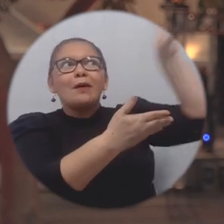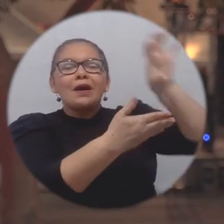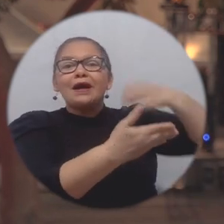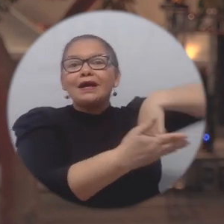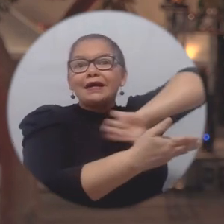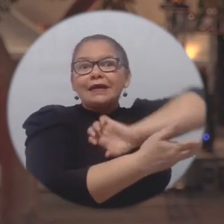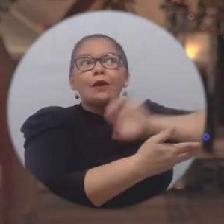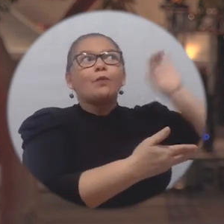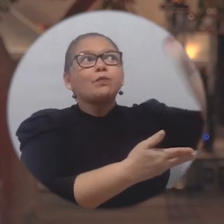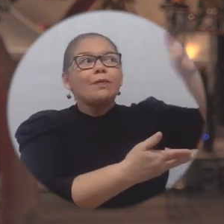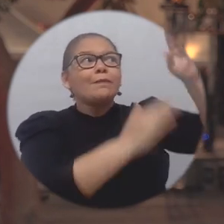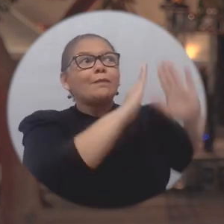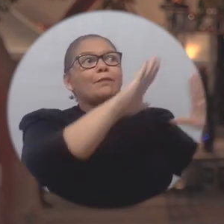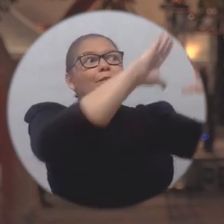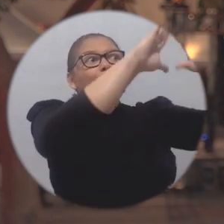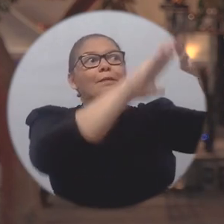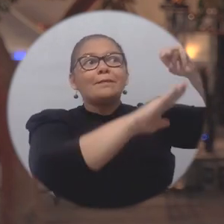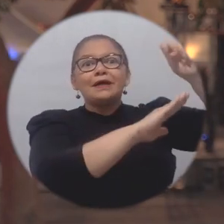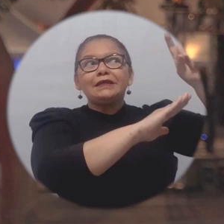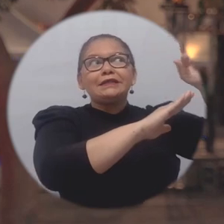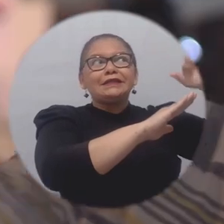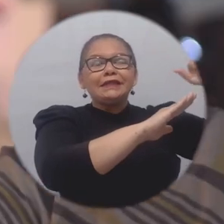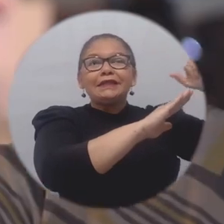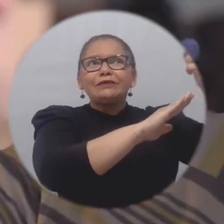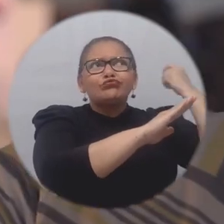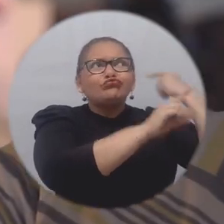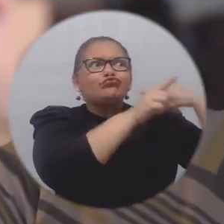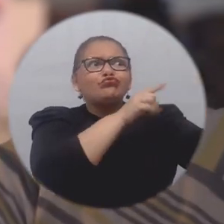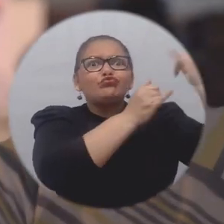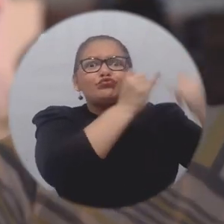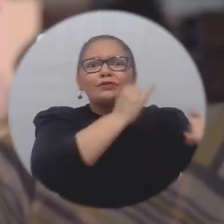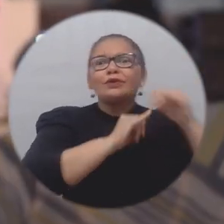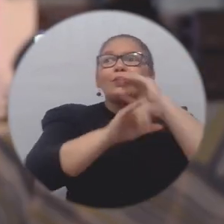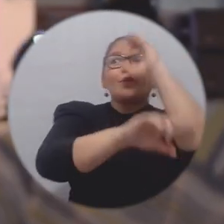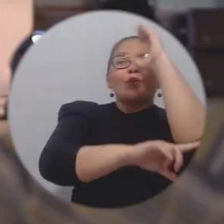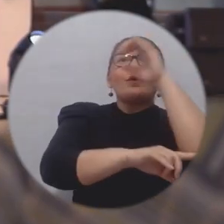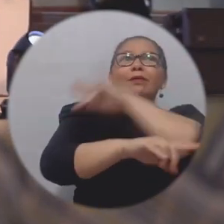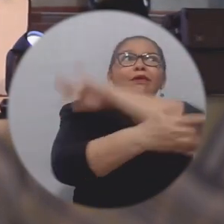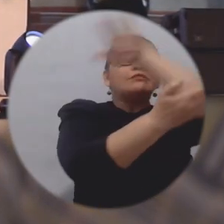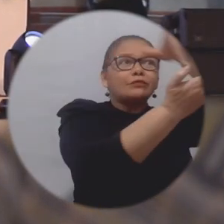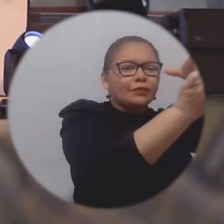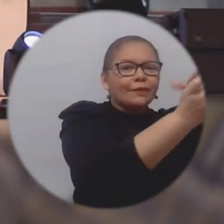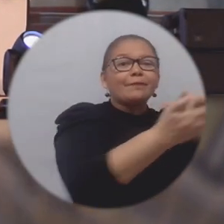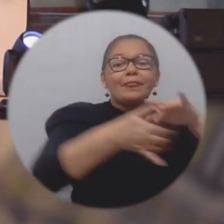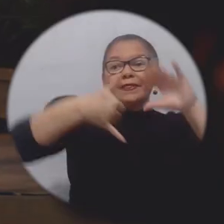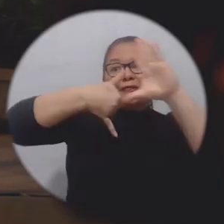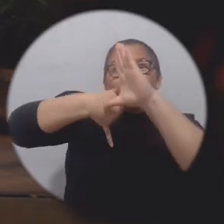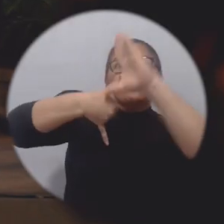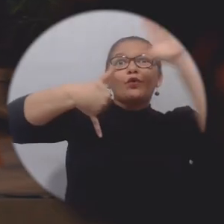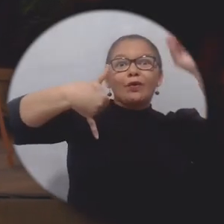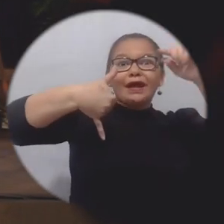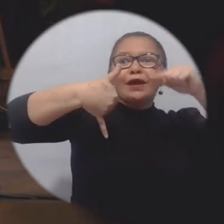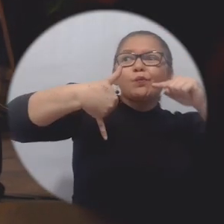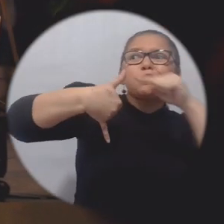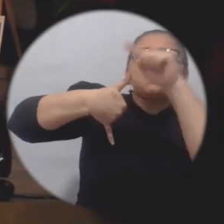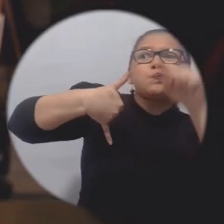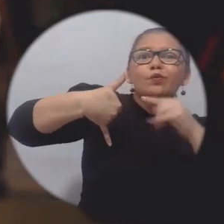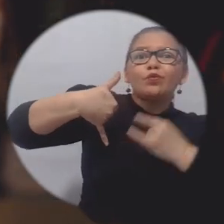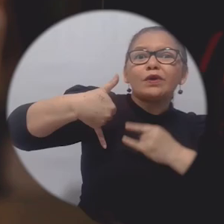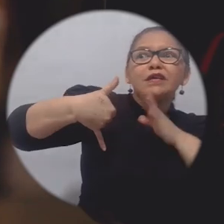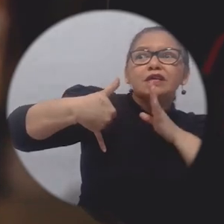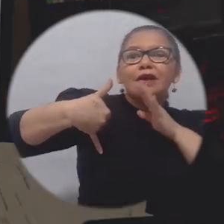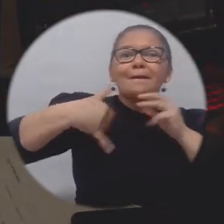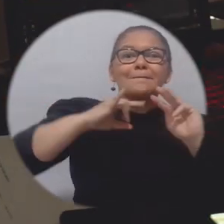han hecho algunos, la Feria del Libro de Madrid de España que terminó hace una semana, donde Colombia fue el invitado de honor, el Caribe colombiano, la Universidad del Magdalena, la primera